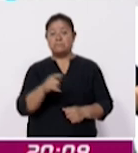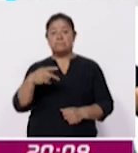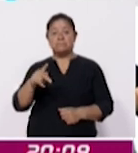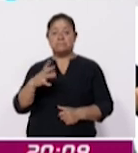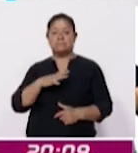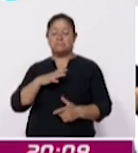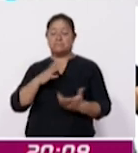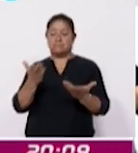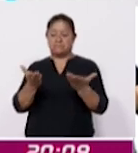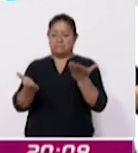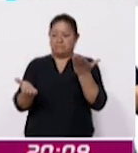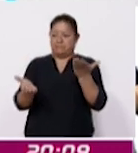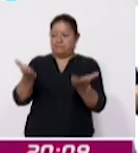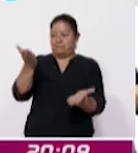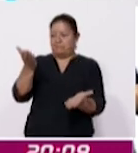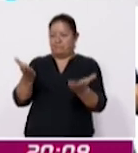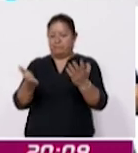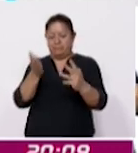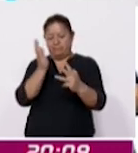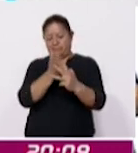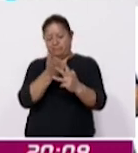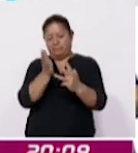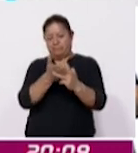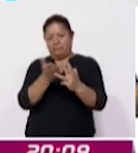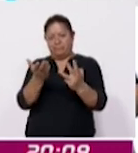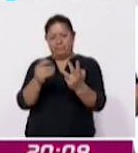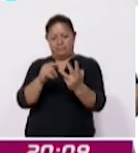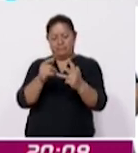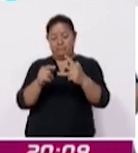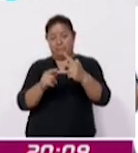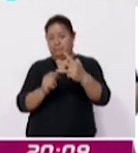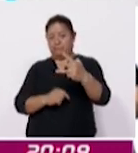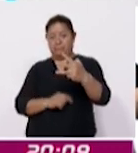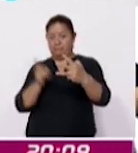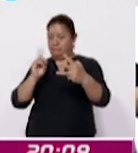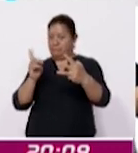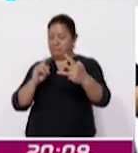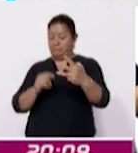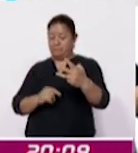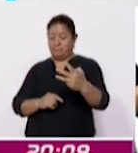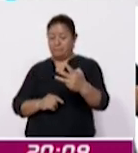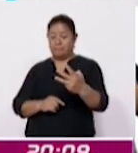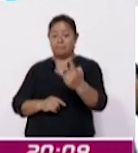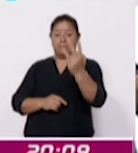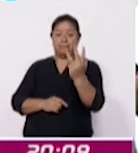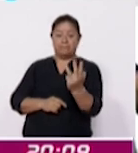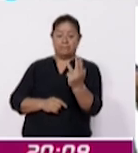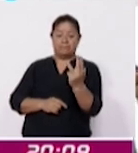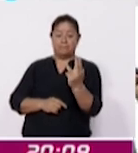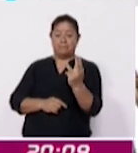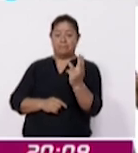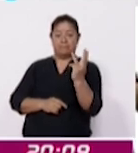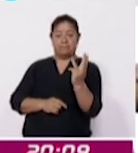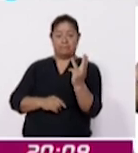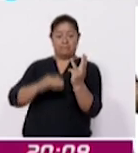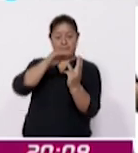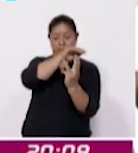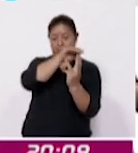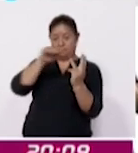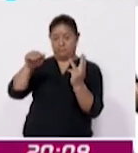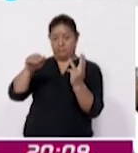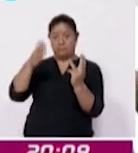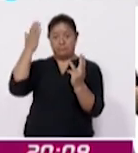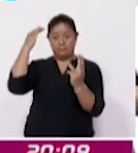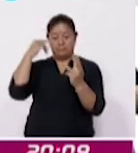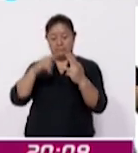la importancia y al clasificador, se ve la necesidad de separar ese genérico. Ahora, por un